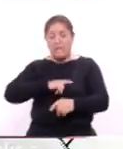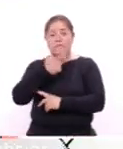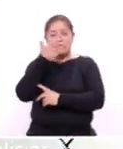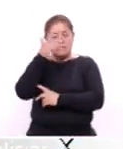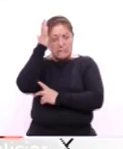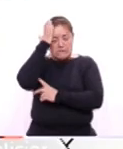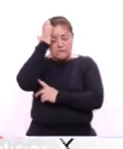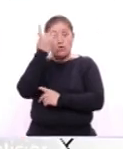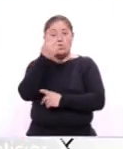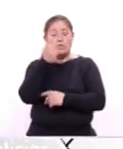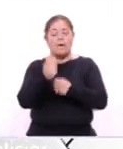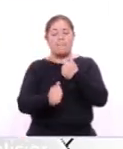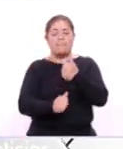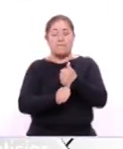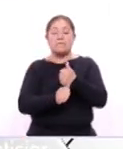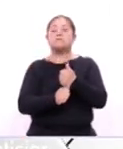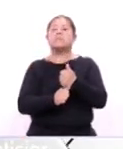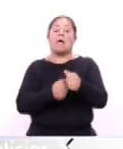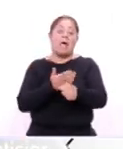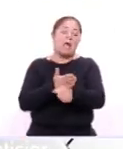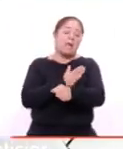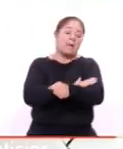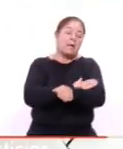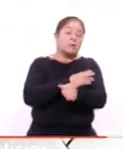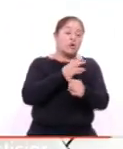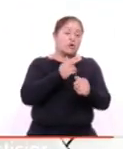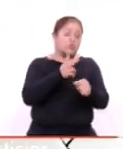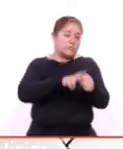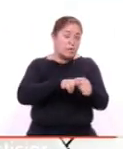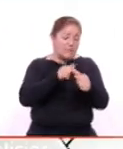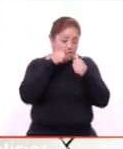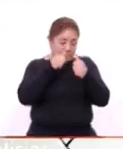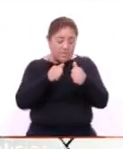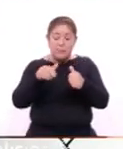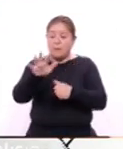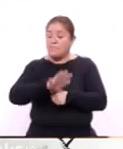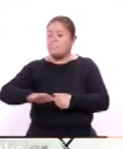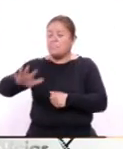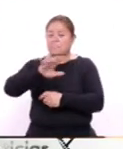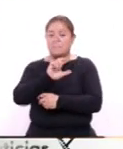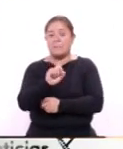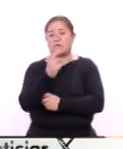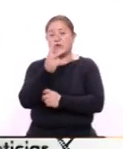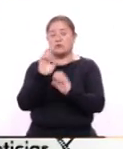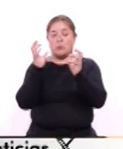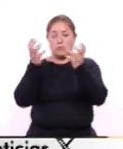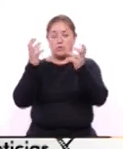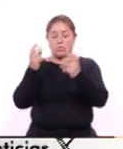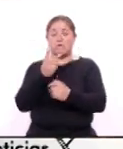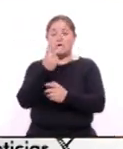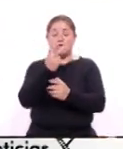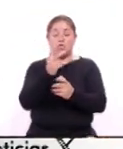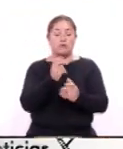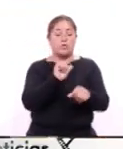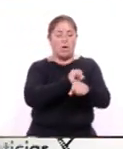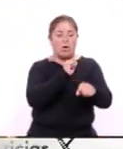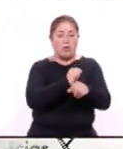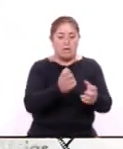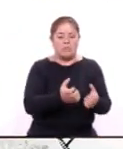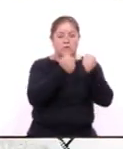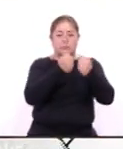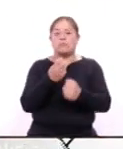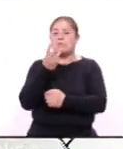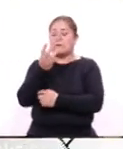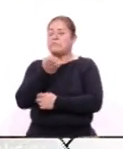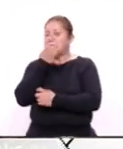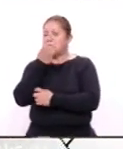y una base de atención prehospitalaria un parque vehicular de 22 ambulancias y dos unidades de rescate tres escuelas en